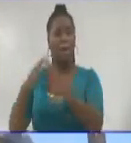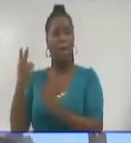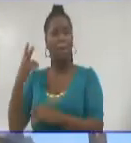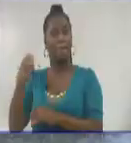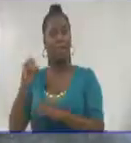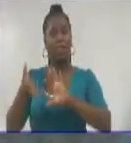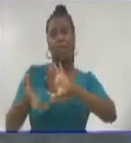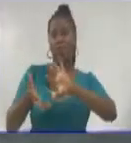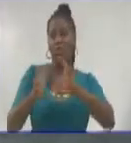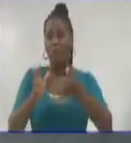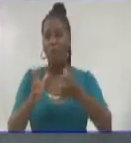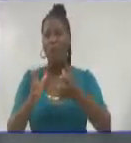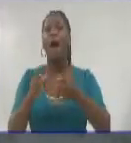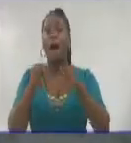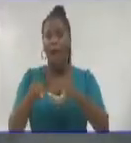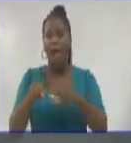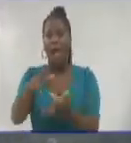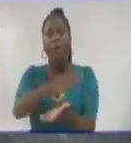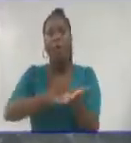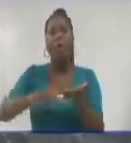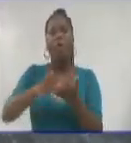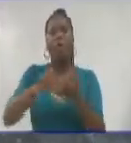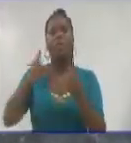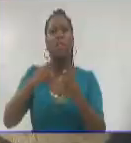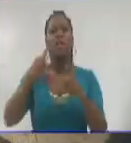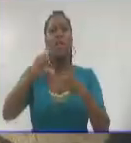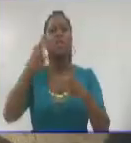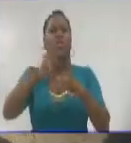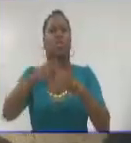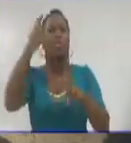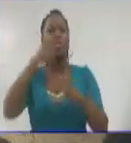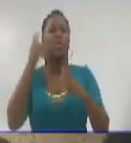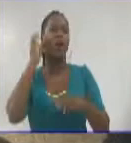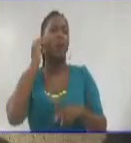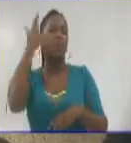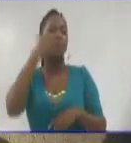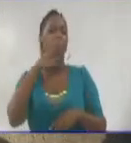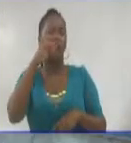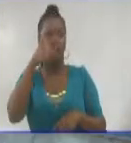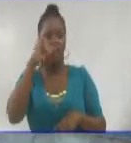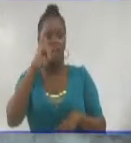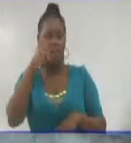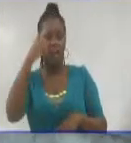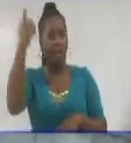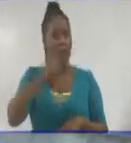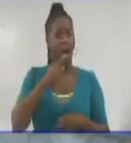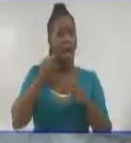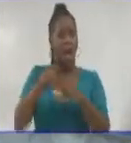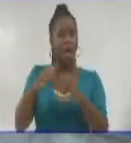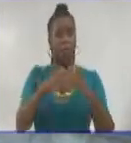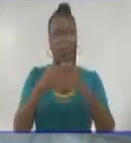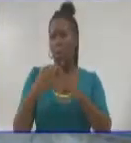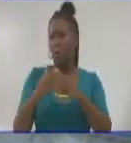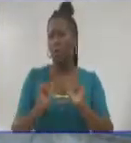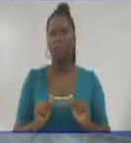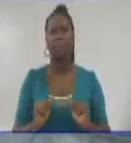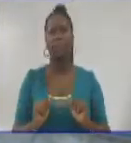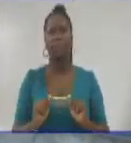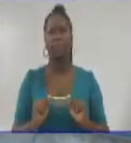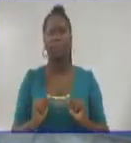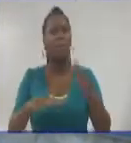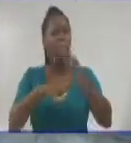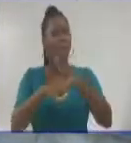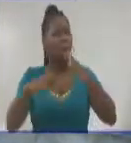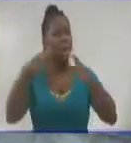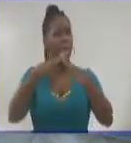construyen en la comunidad de Chafarinas, en la cabecera municipal. Son viviendas con soluciones muy buenas, con alternativas,